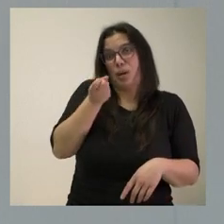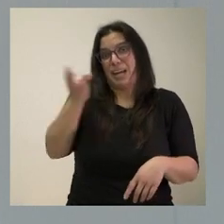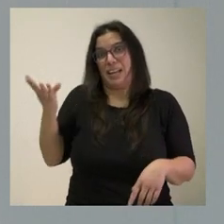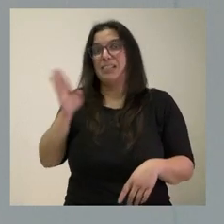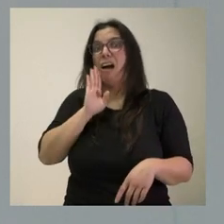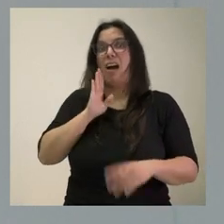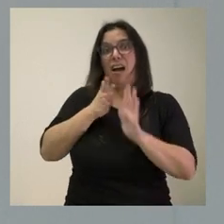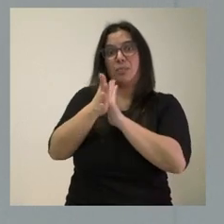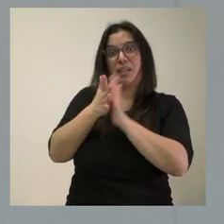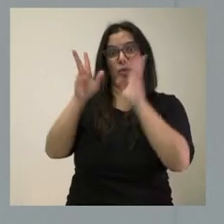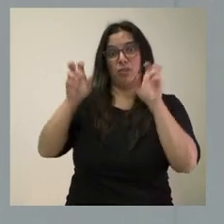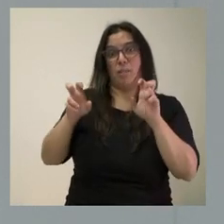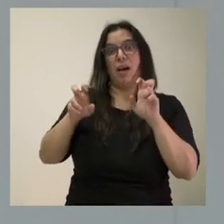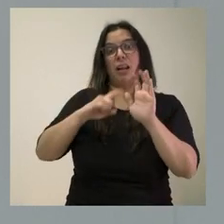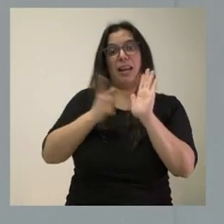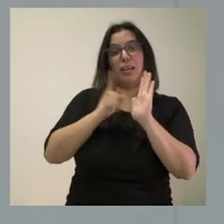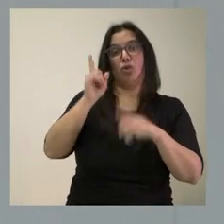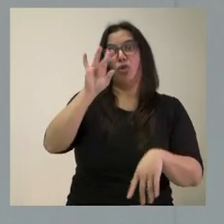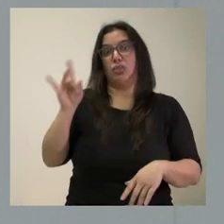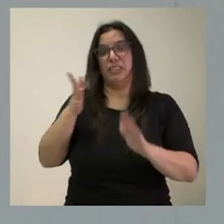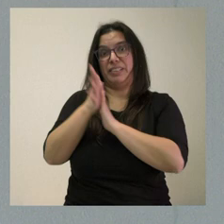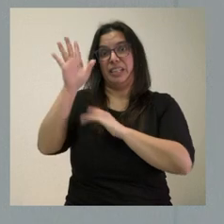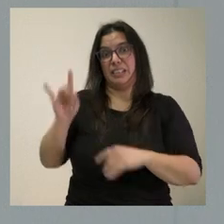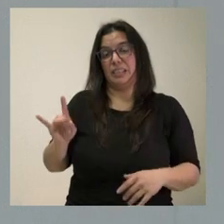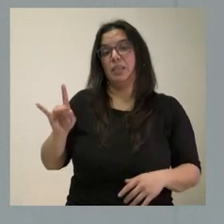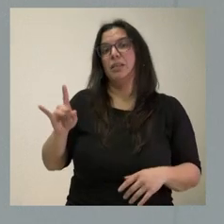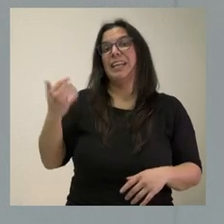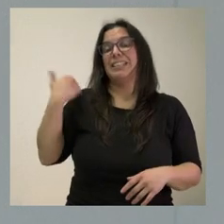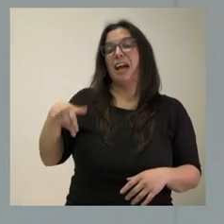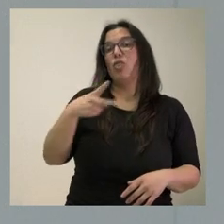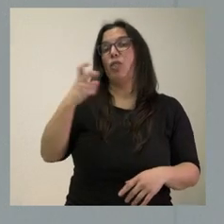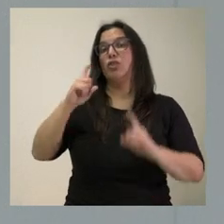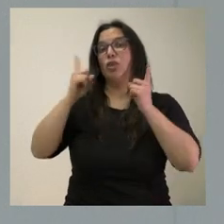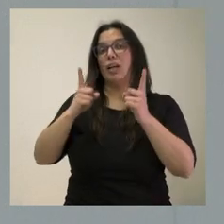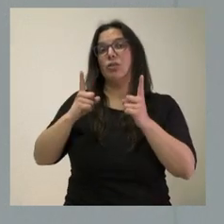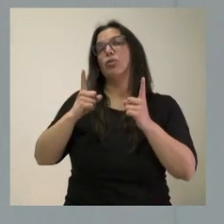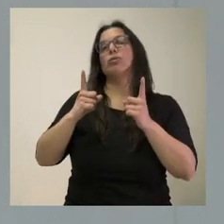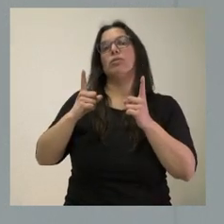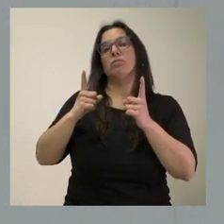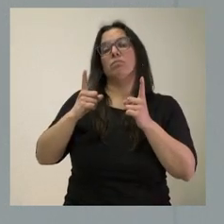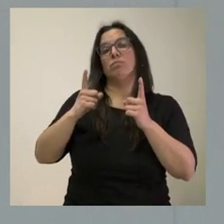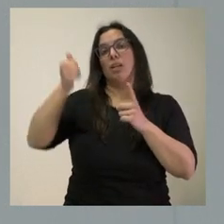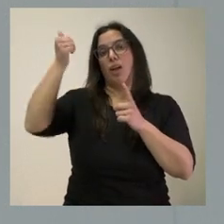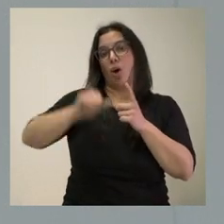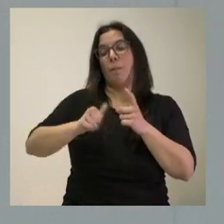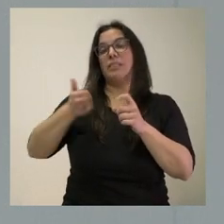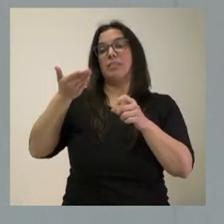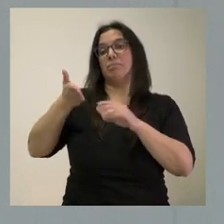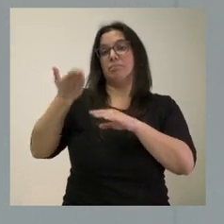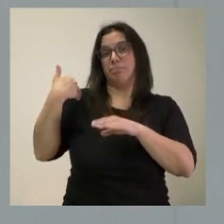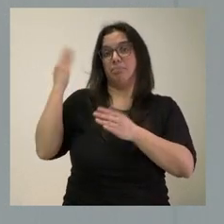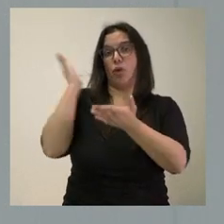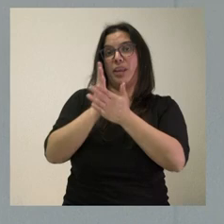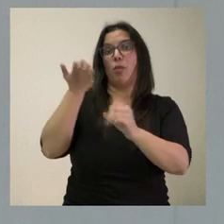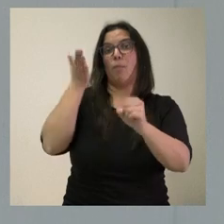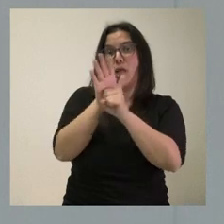dicho, en donde hoy ya son más de 200 los casos de agresores sexuales que han visto